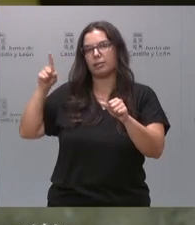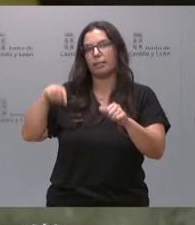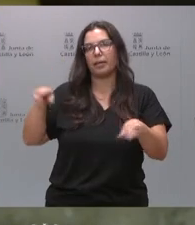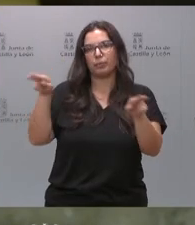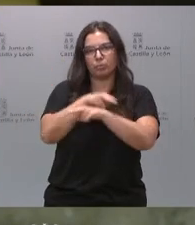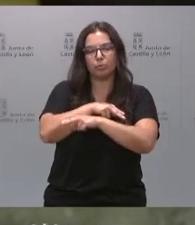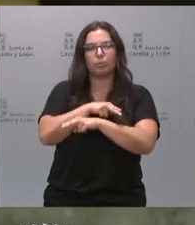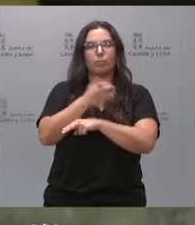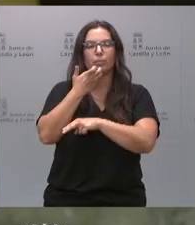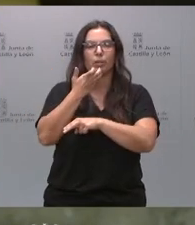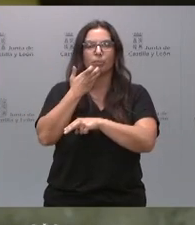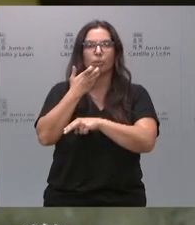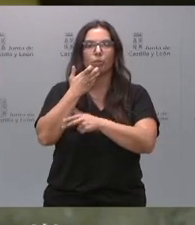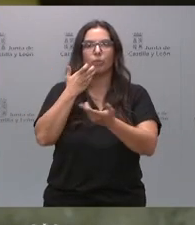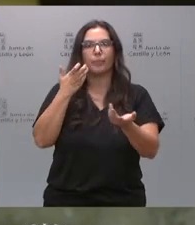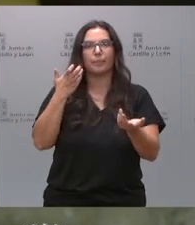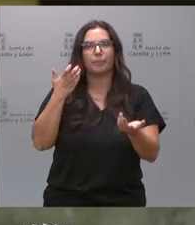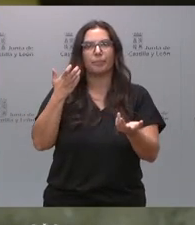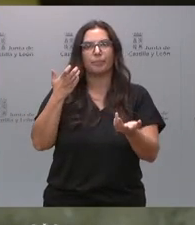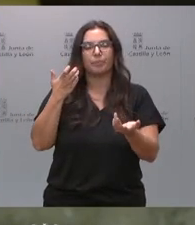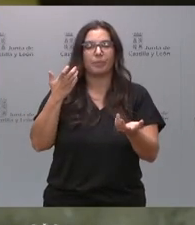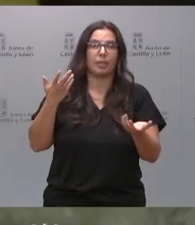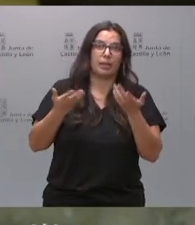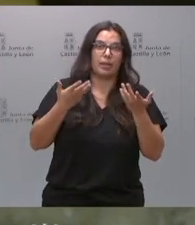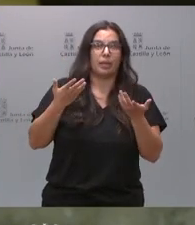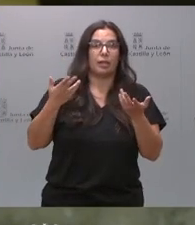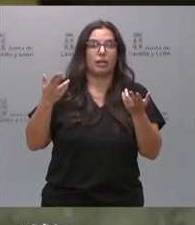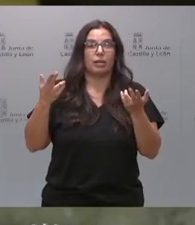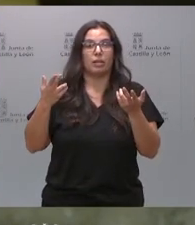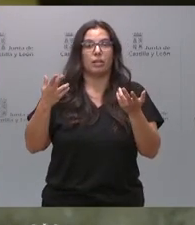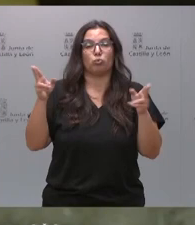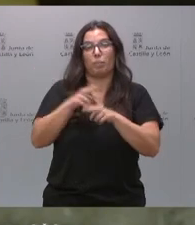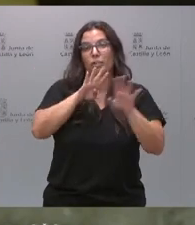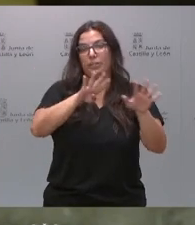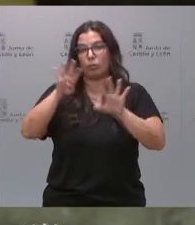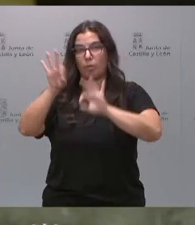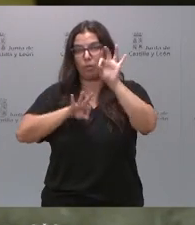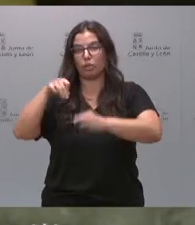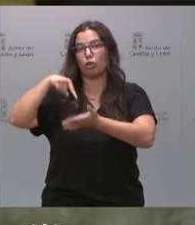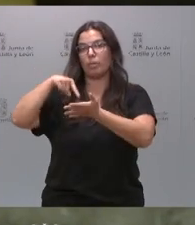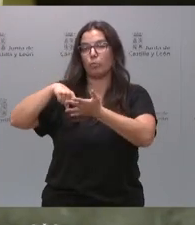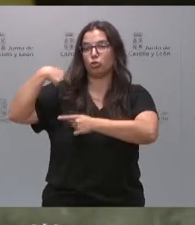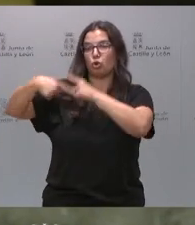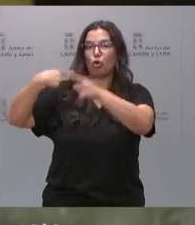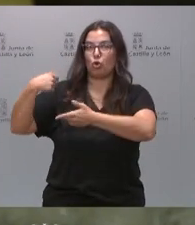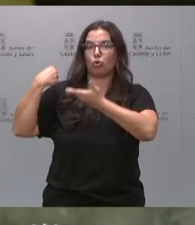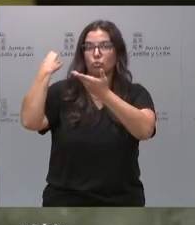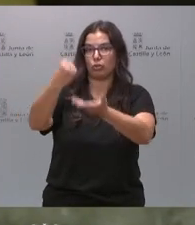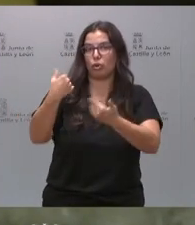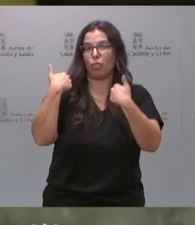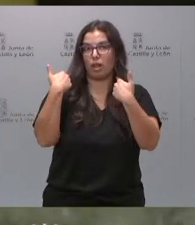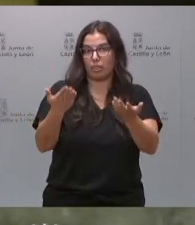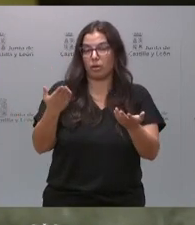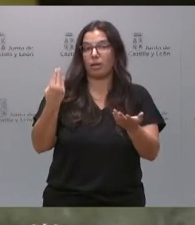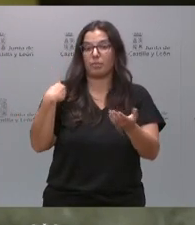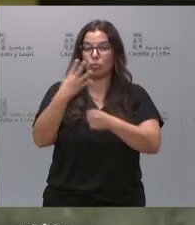del 99% del impuesto de sucesiones y donaciones. Se acuerdan que fue la